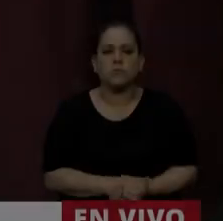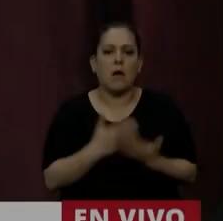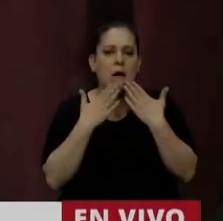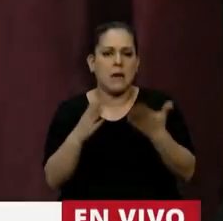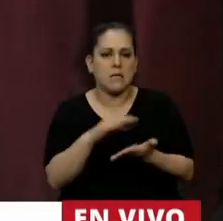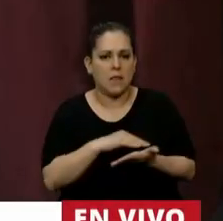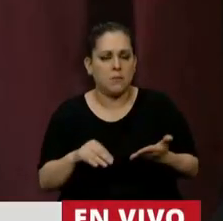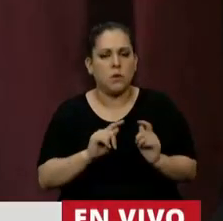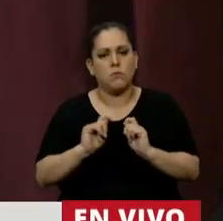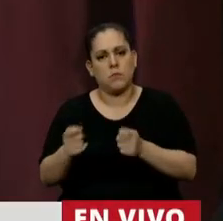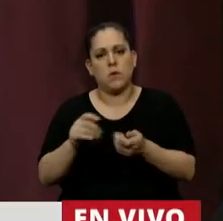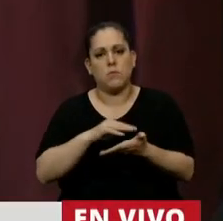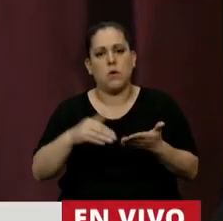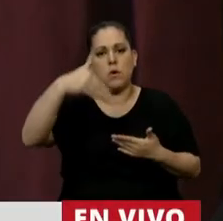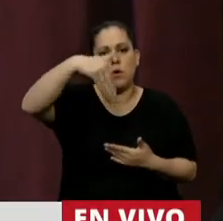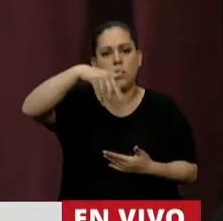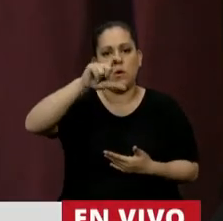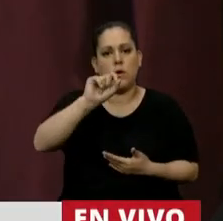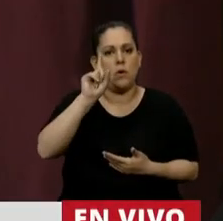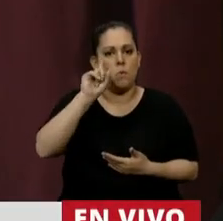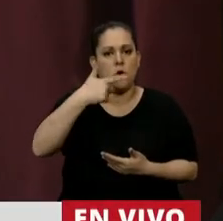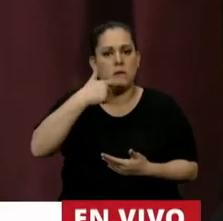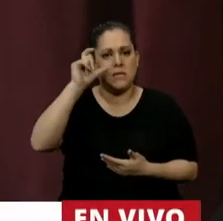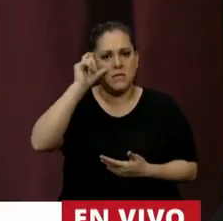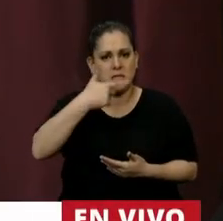En uso de la palabra la diputada Moisés, María Carolina.